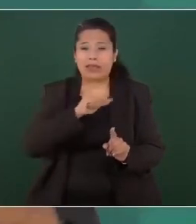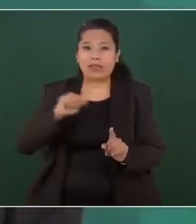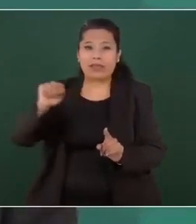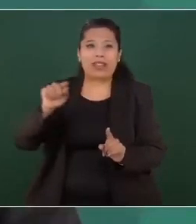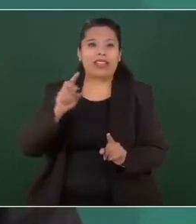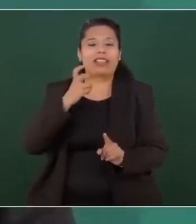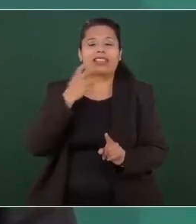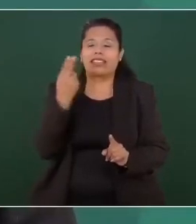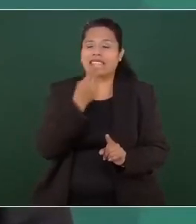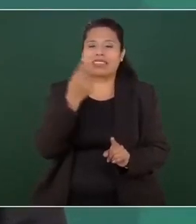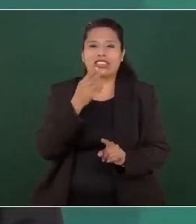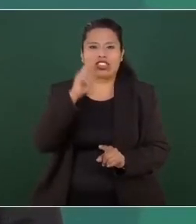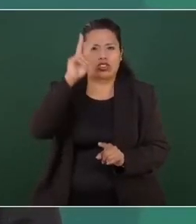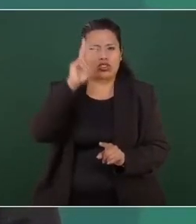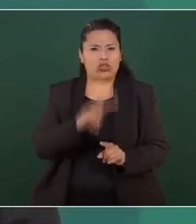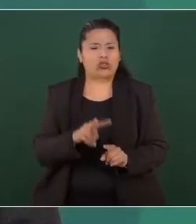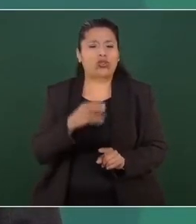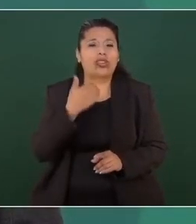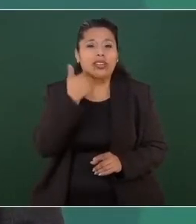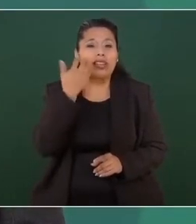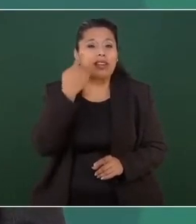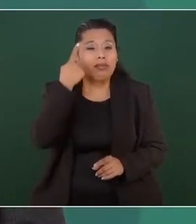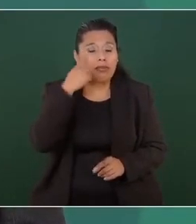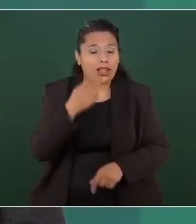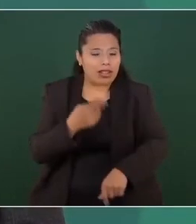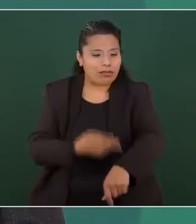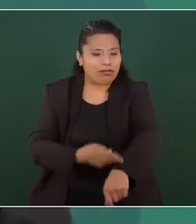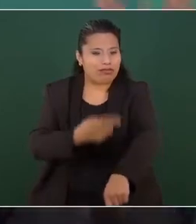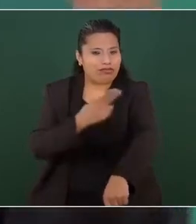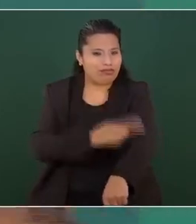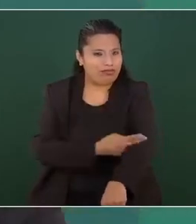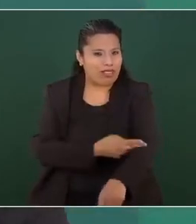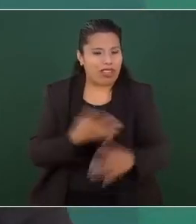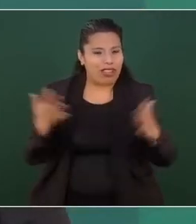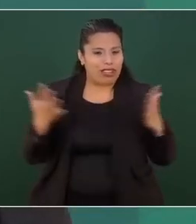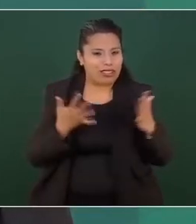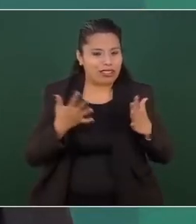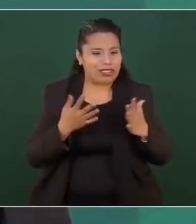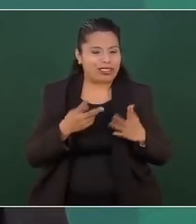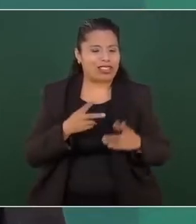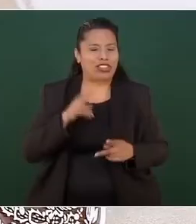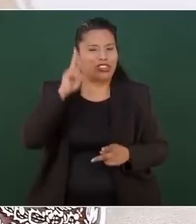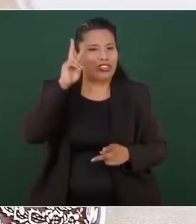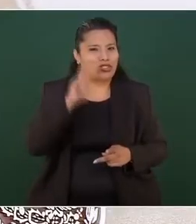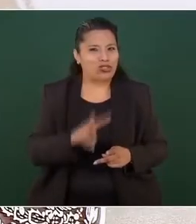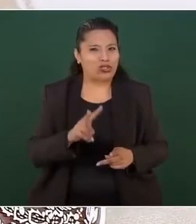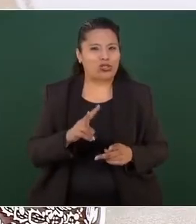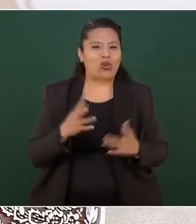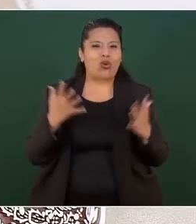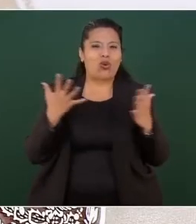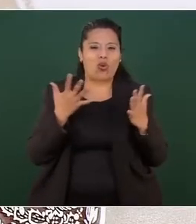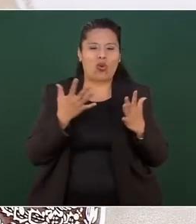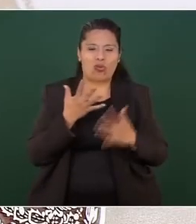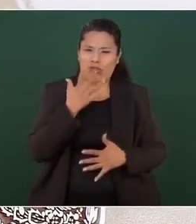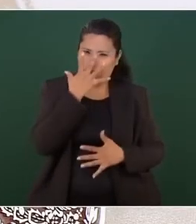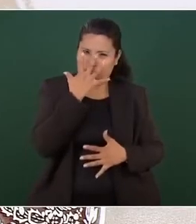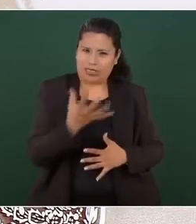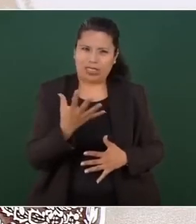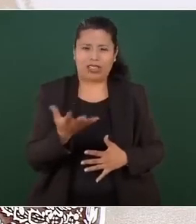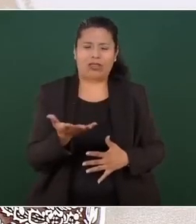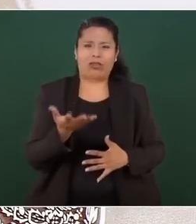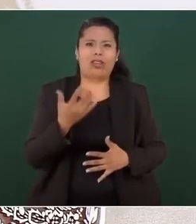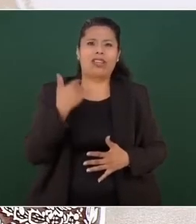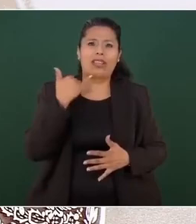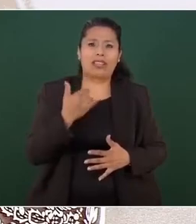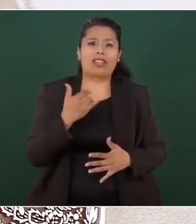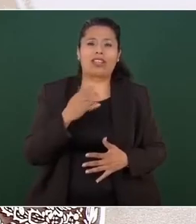terrencia, garantiza, considero, measuredión se respeten y